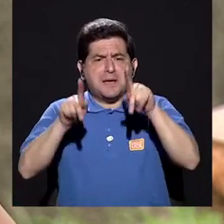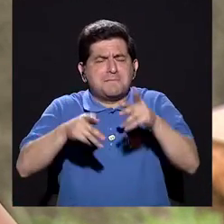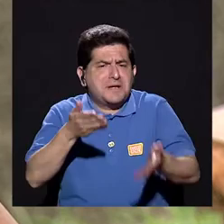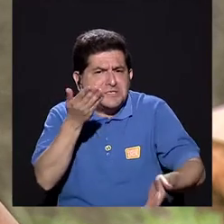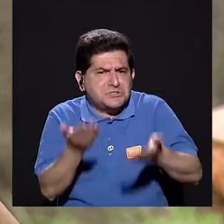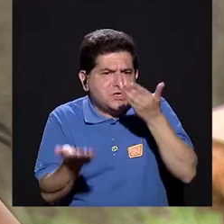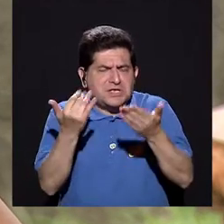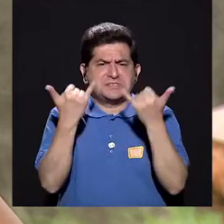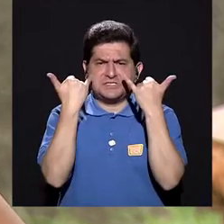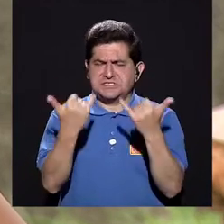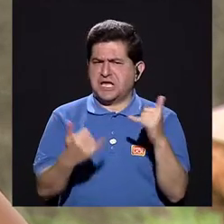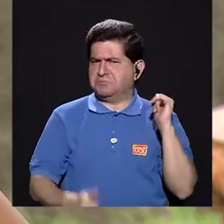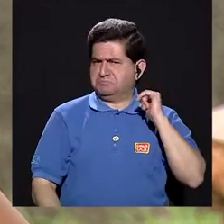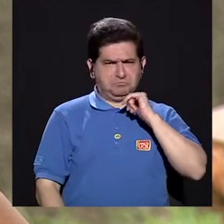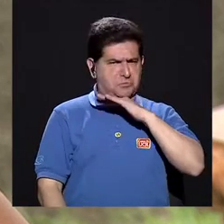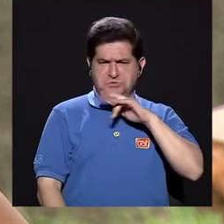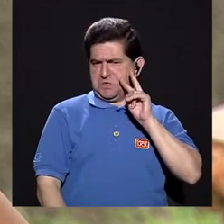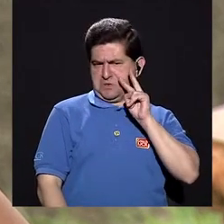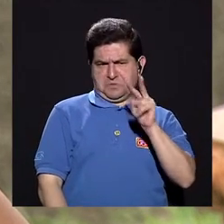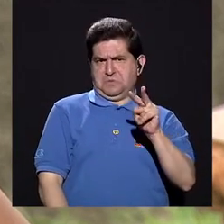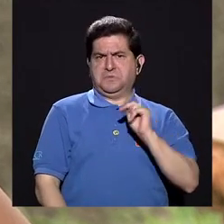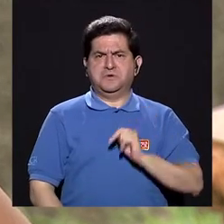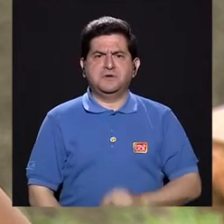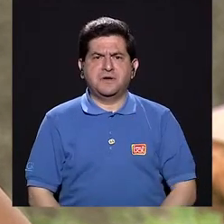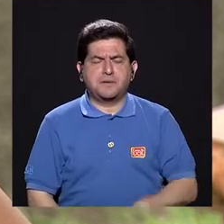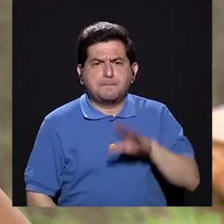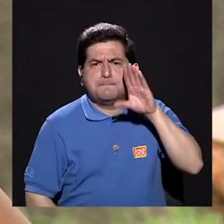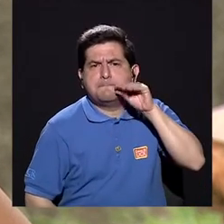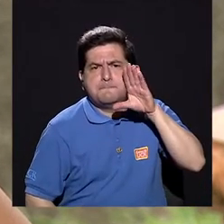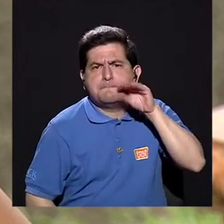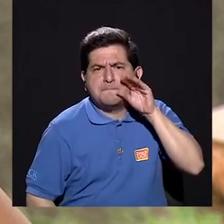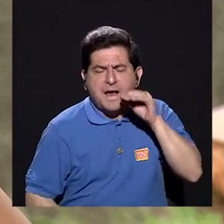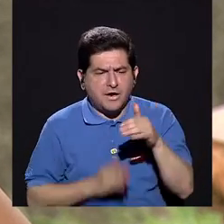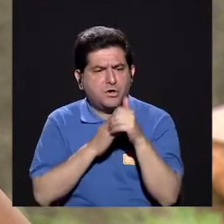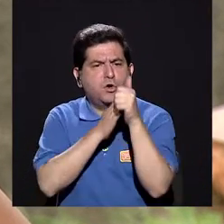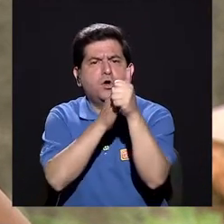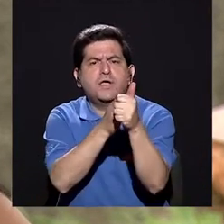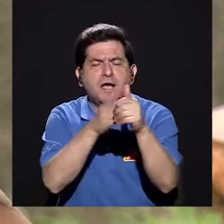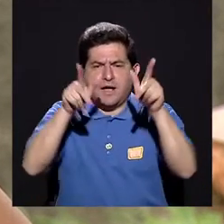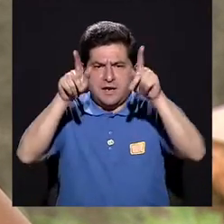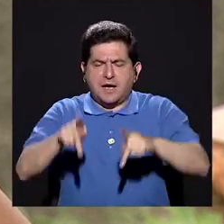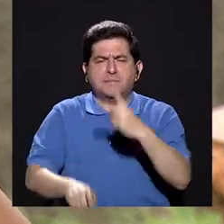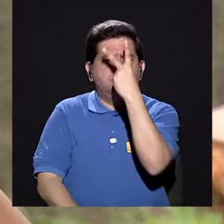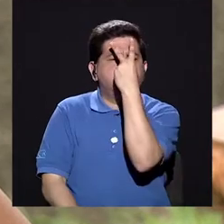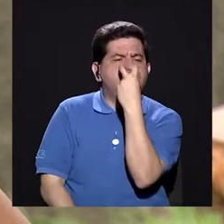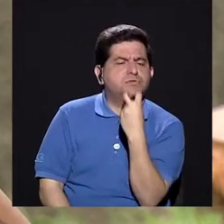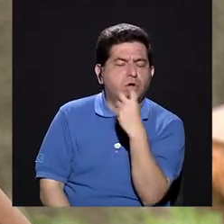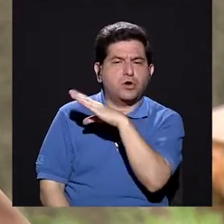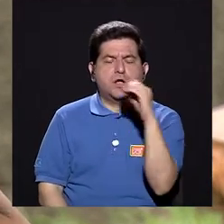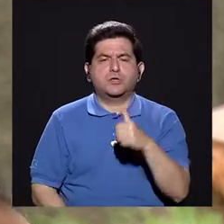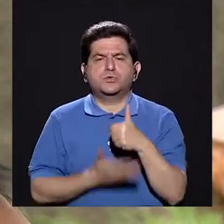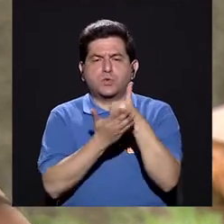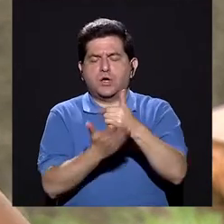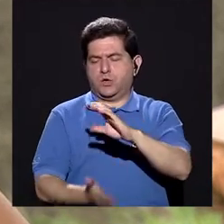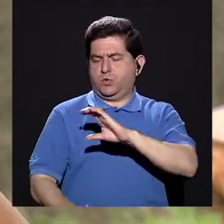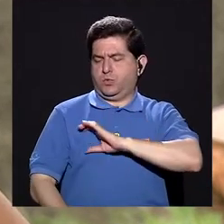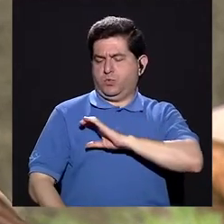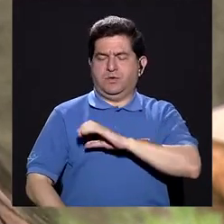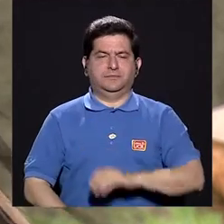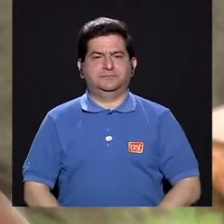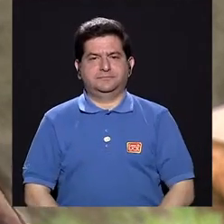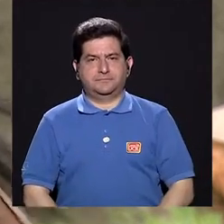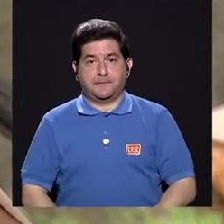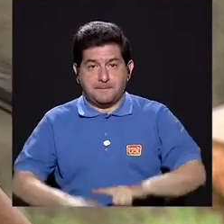muchos quizás ya no nos parezca extraño ver a perros como guía de personas ciegas o ayudando a la